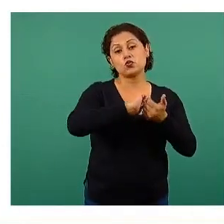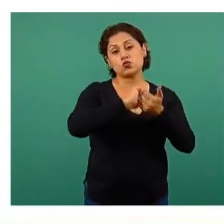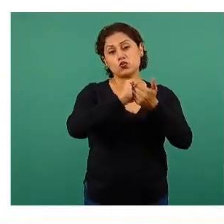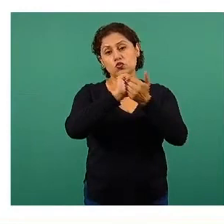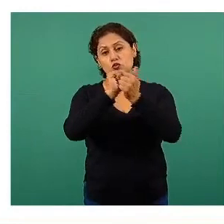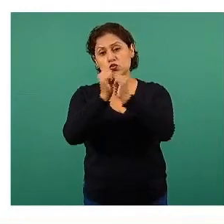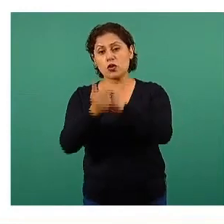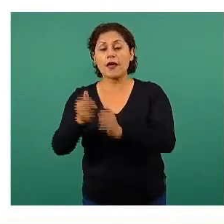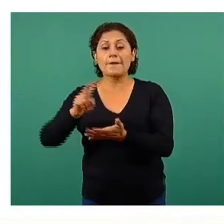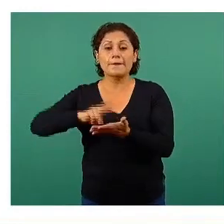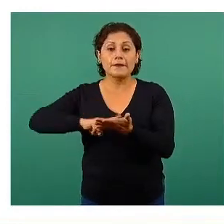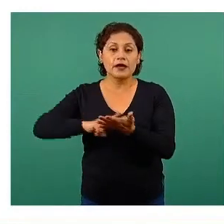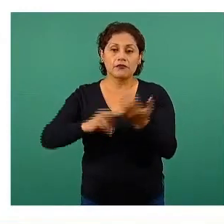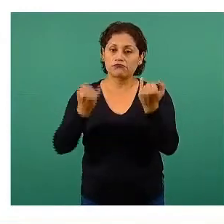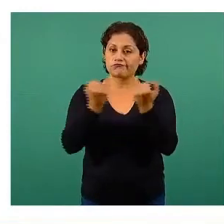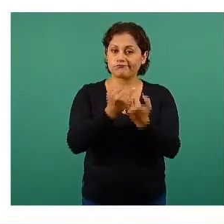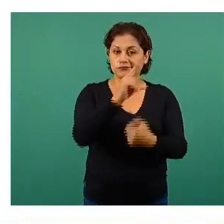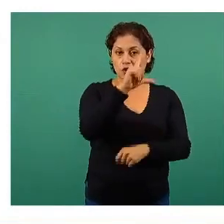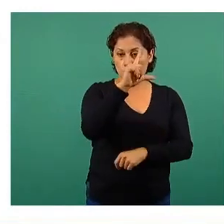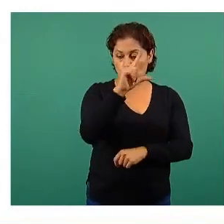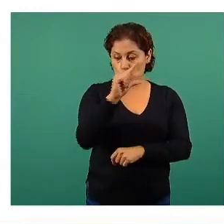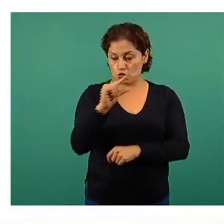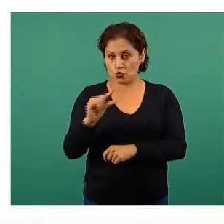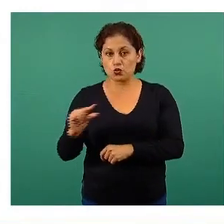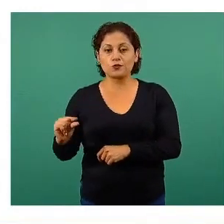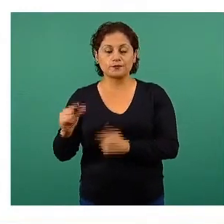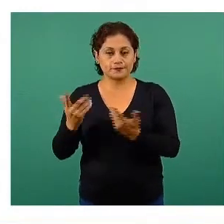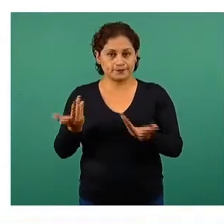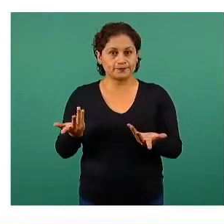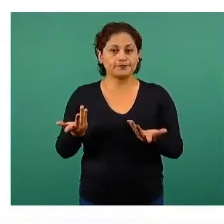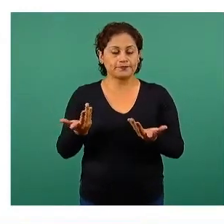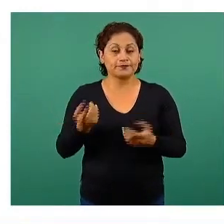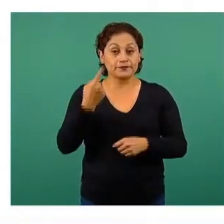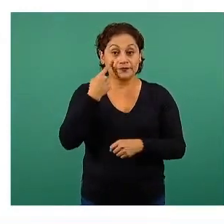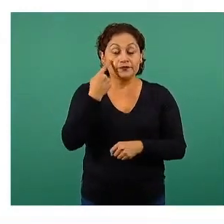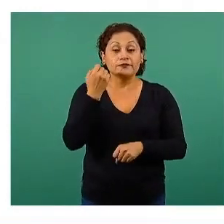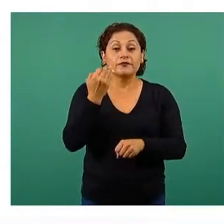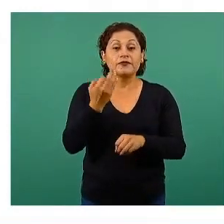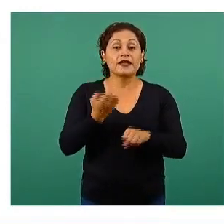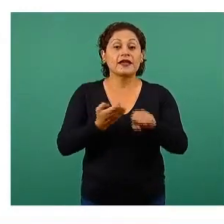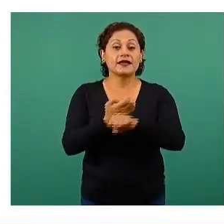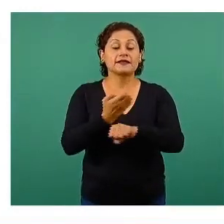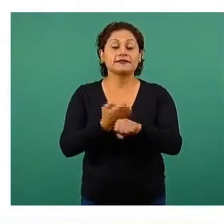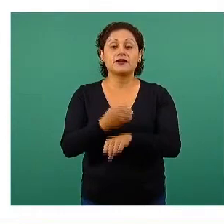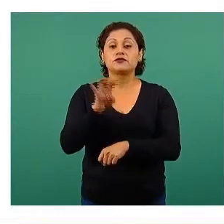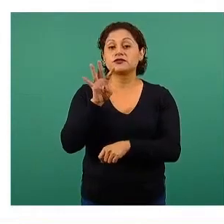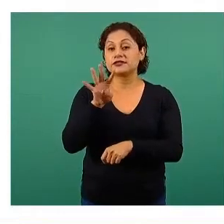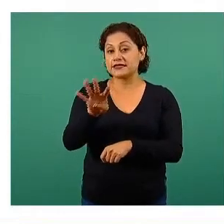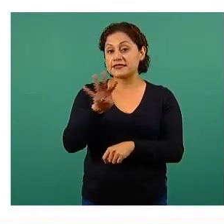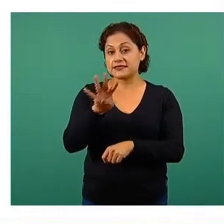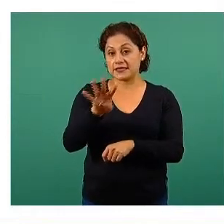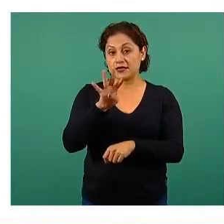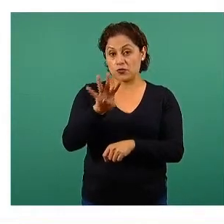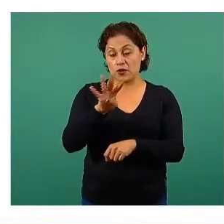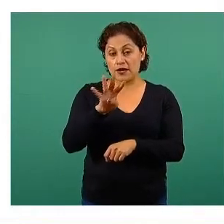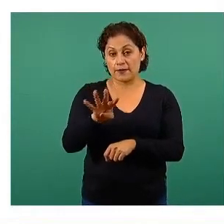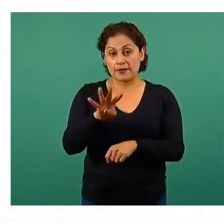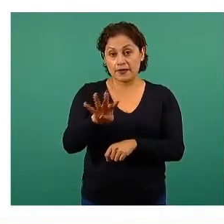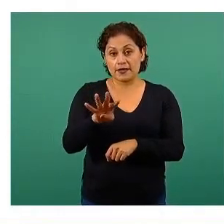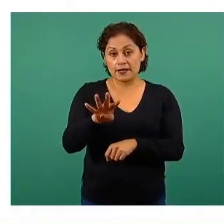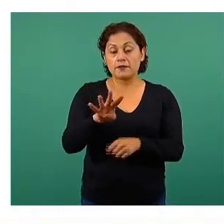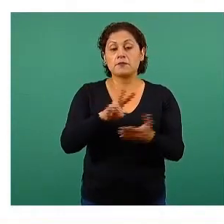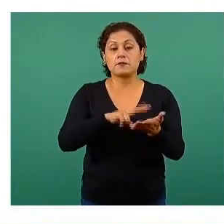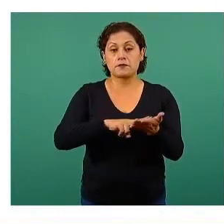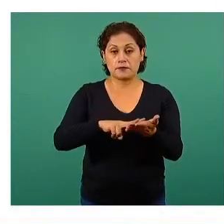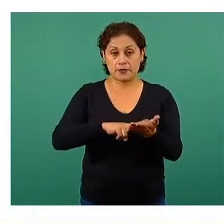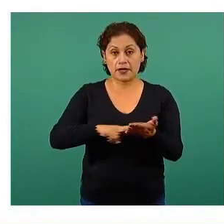descenso en la mayoría de nuestro país. Sabemos ahorita 19 entidades federativas con una coloración